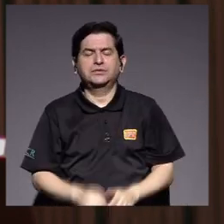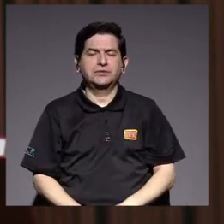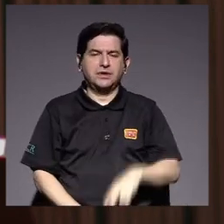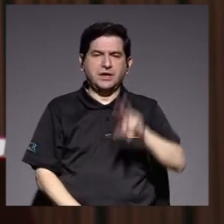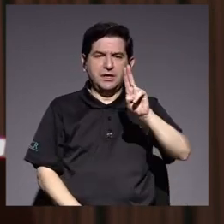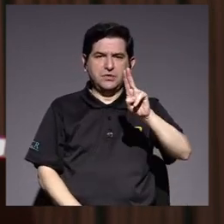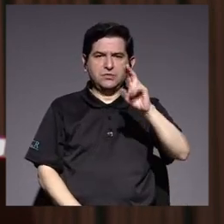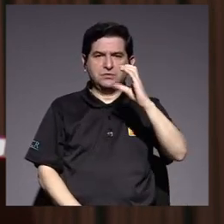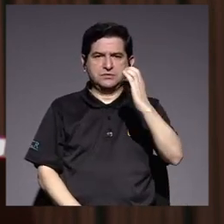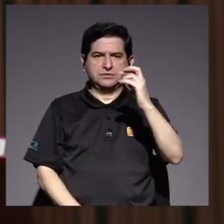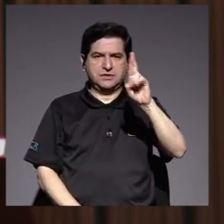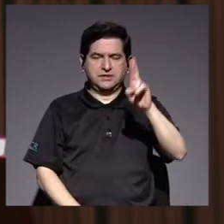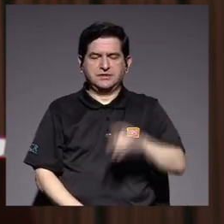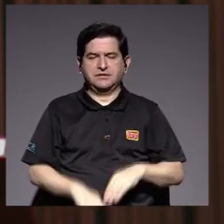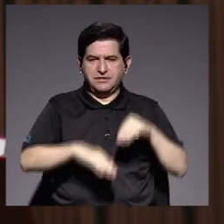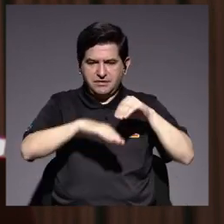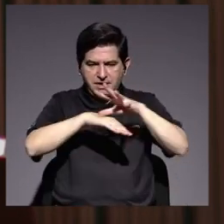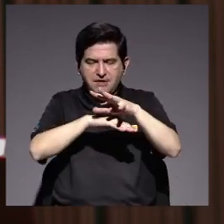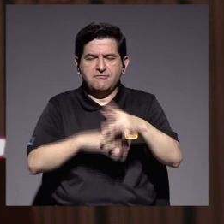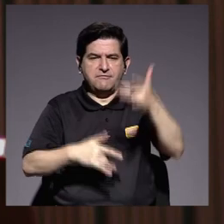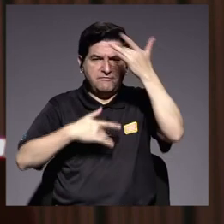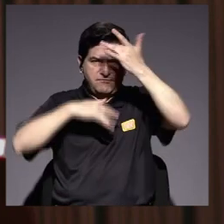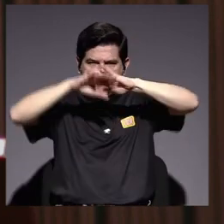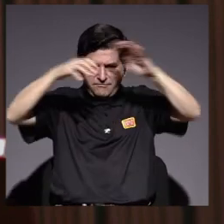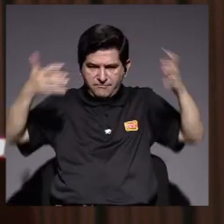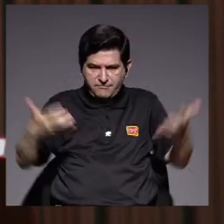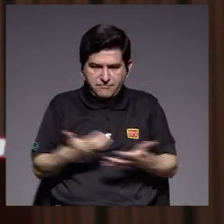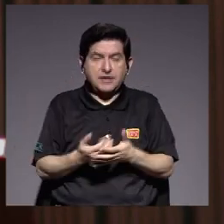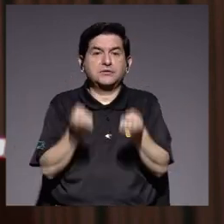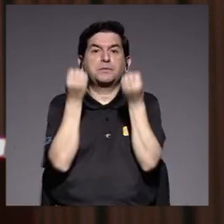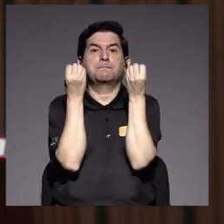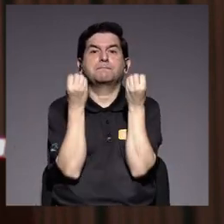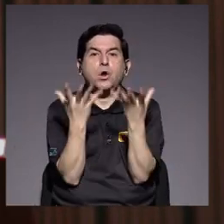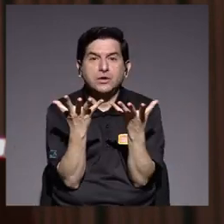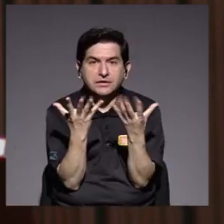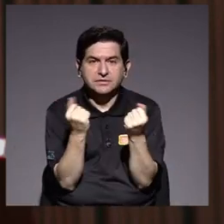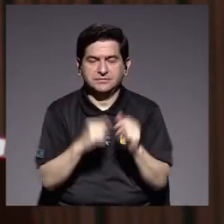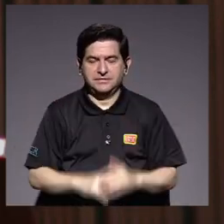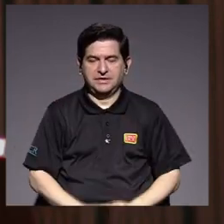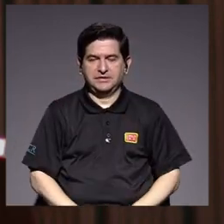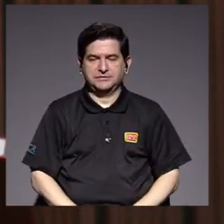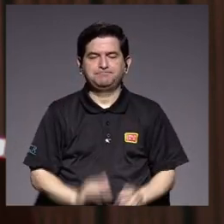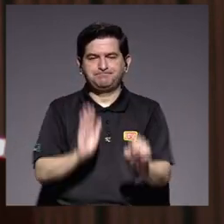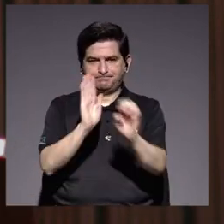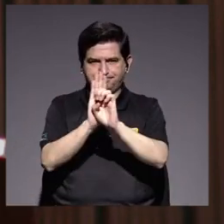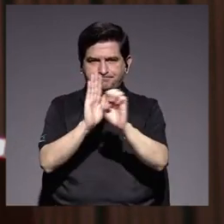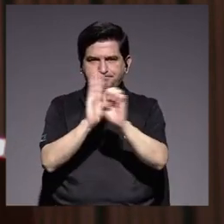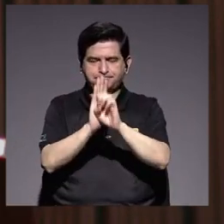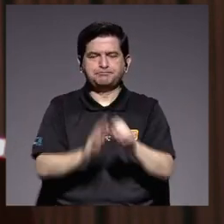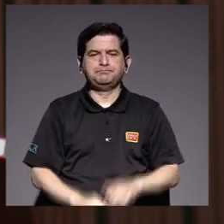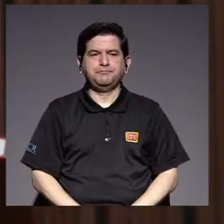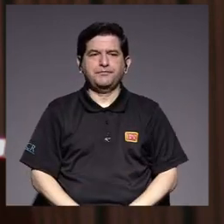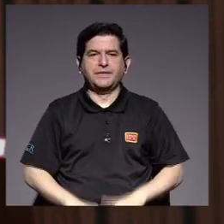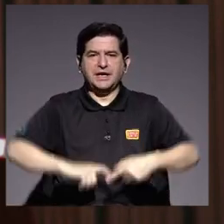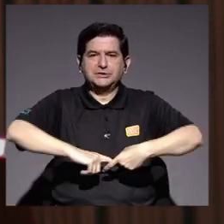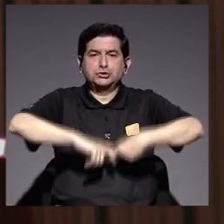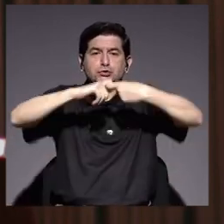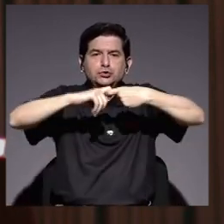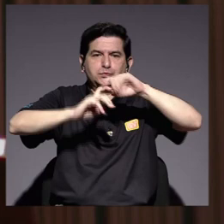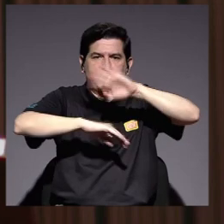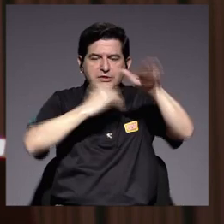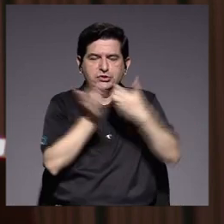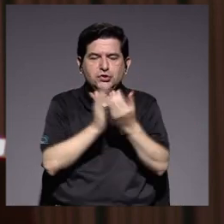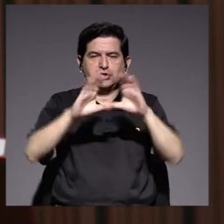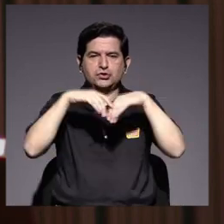Costa Rica, las consecuencias de la pandemia han sido múltiples. Destaca, por ejemplo, la suspensión de todas